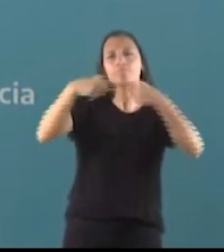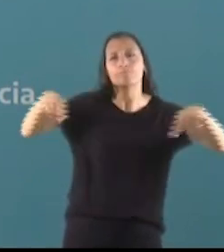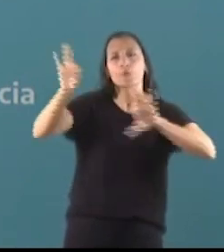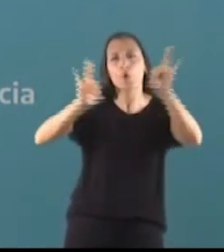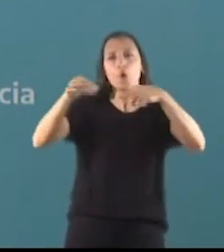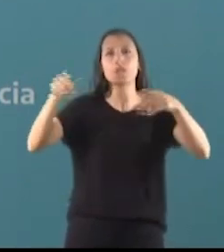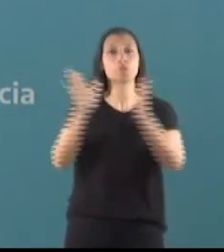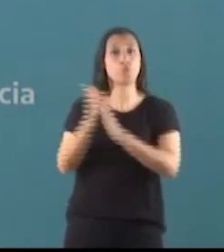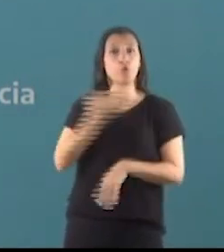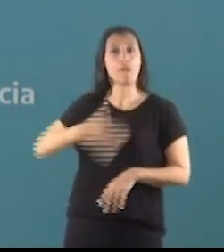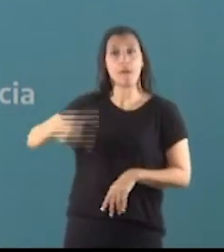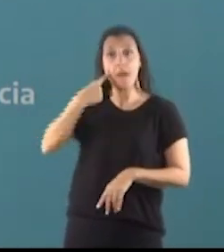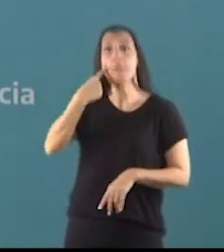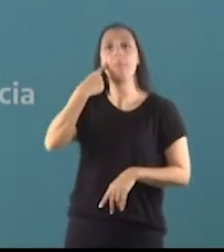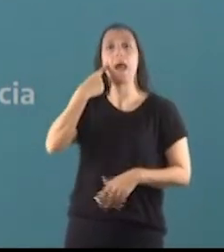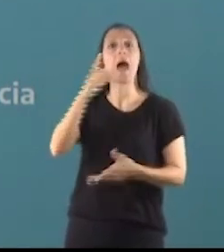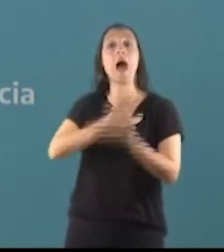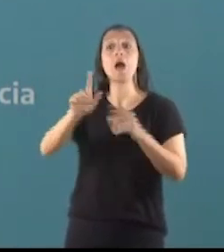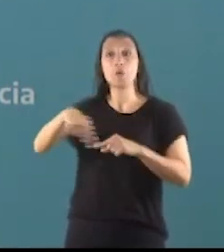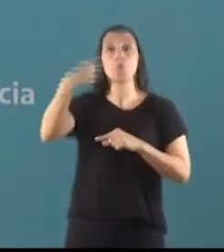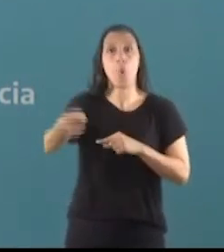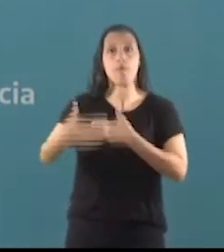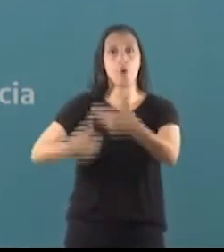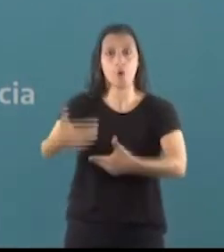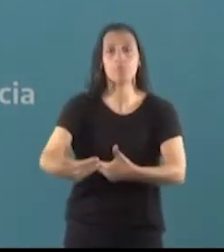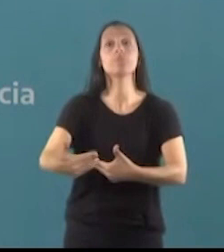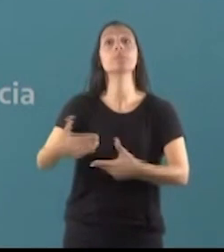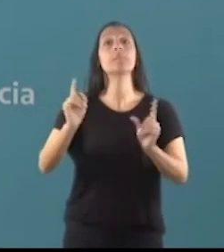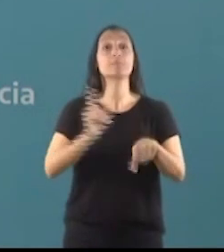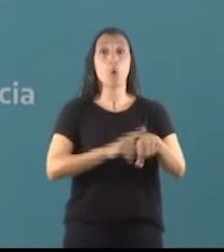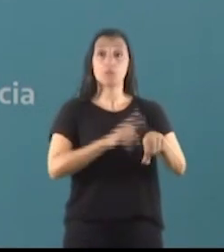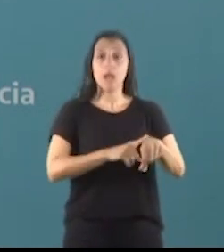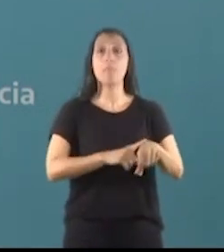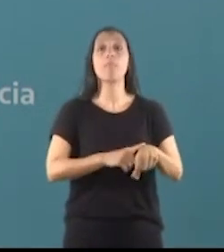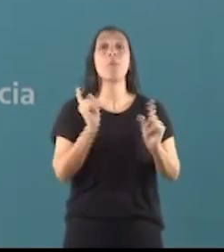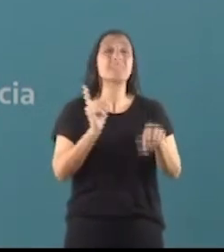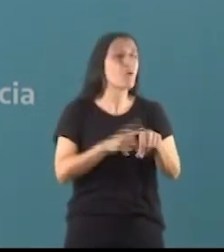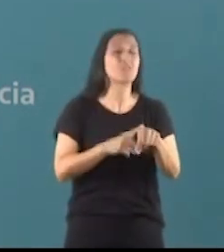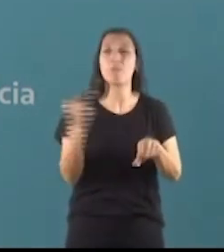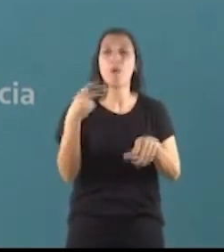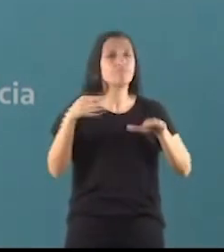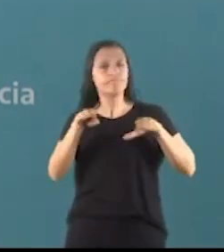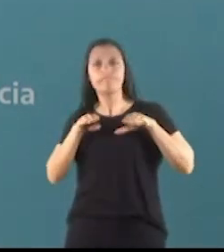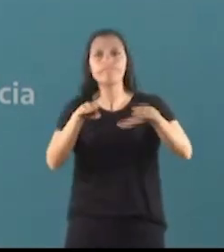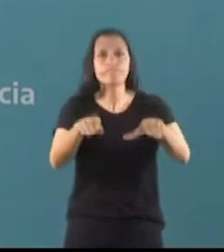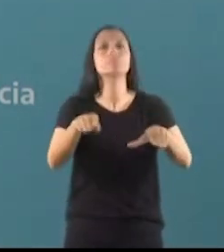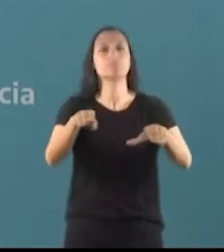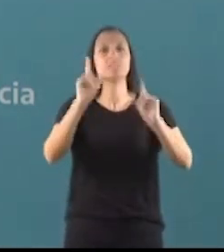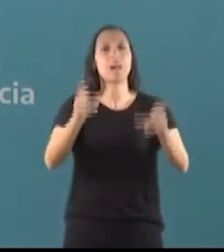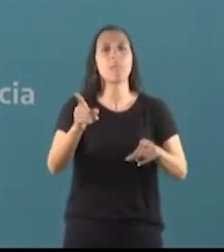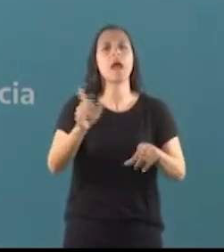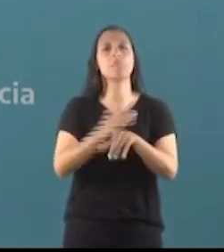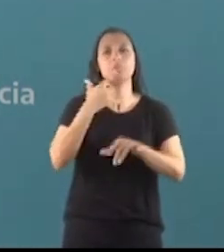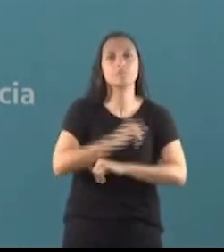Internacional para ingresar a una nueva etapa. Al mismo tiempo, casi simultáneamente, hoy hemos conocido los últimos datos